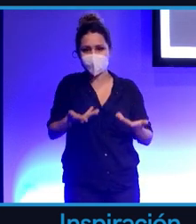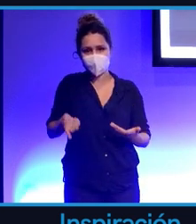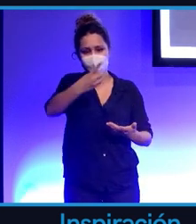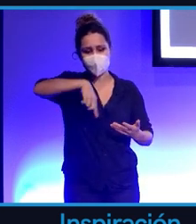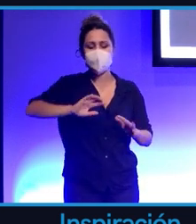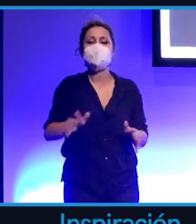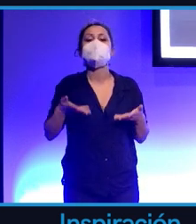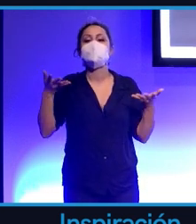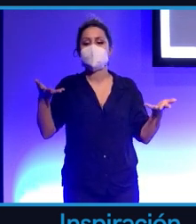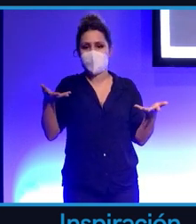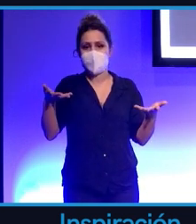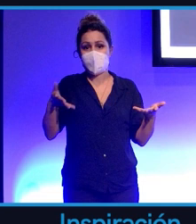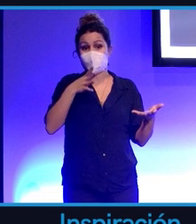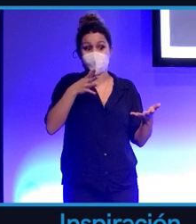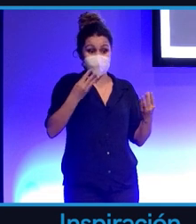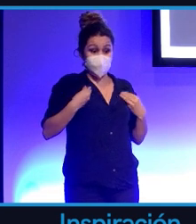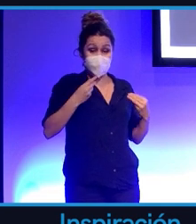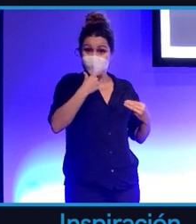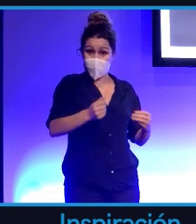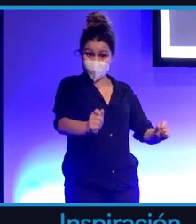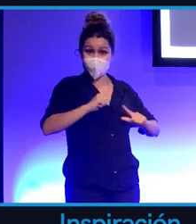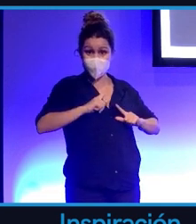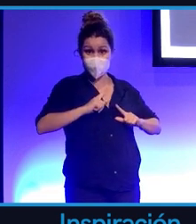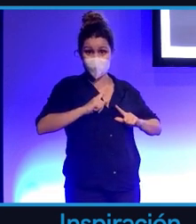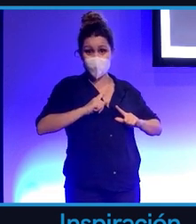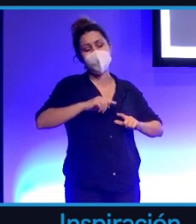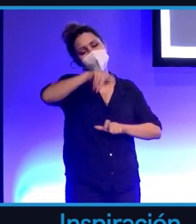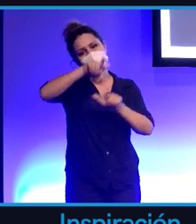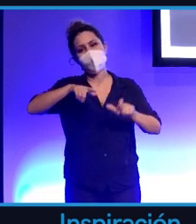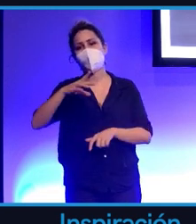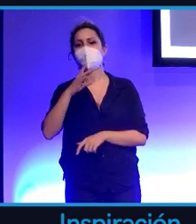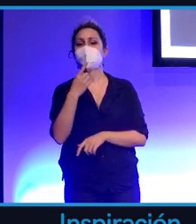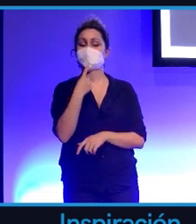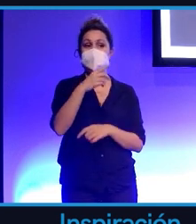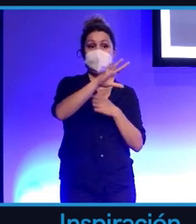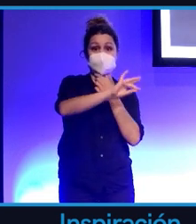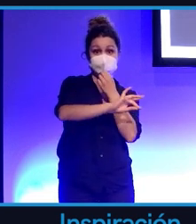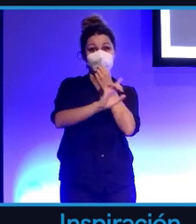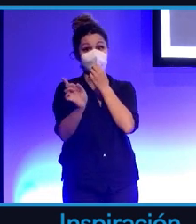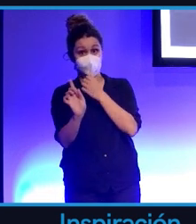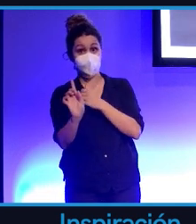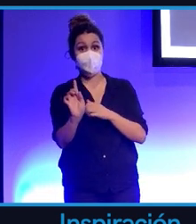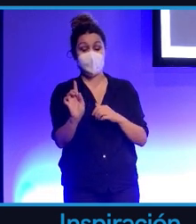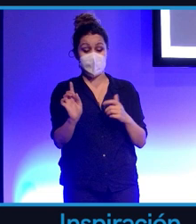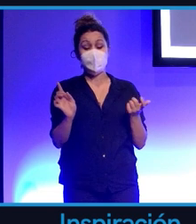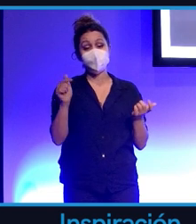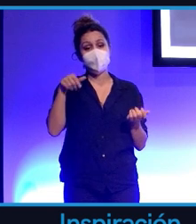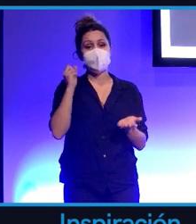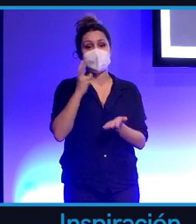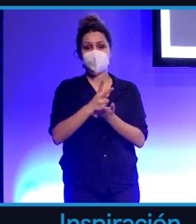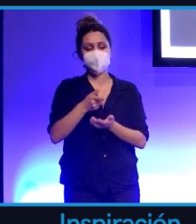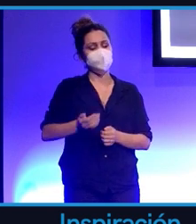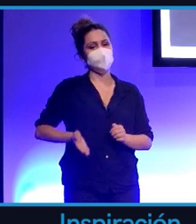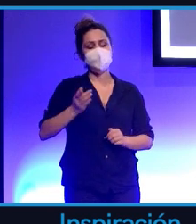muchos, nos hace la vida más fácil. Hay quien dice que sí y que no. Pero este ha sido muy importante.